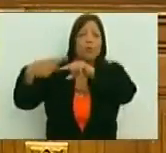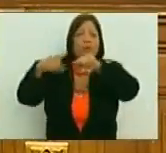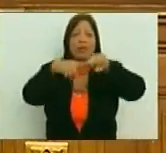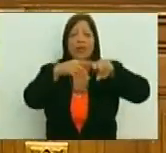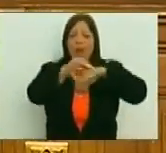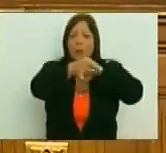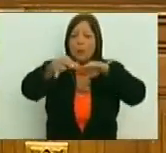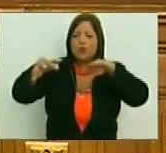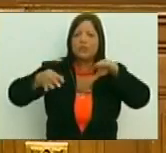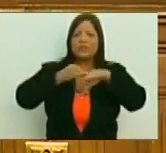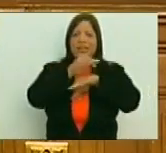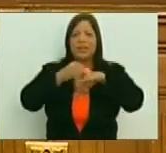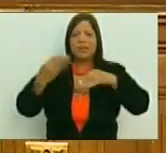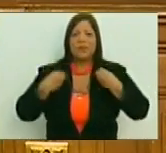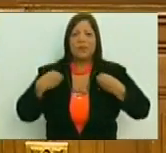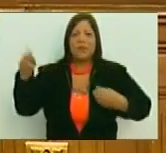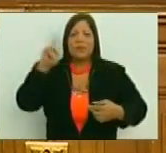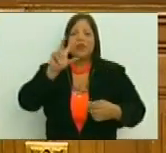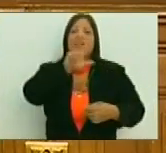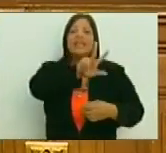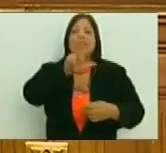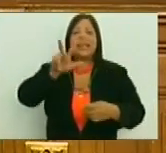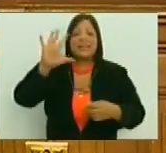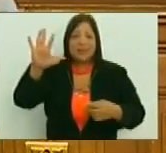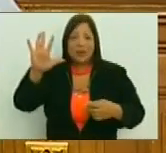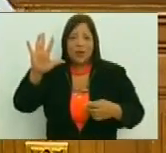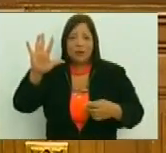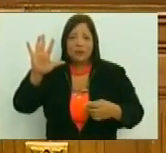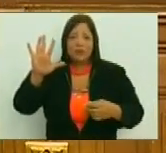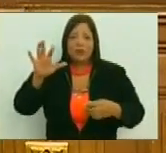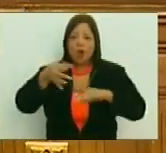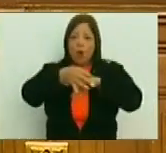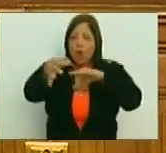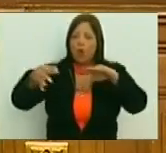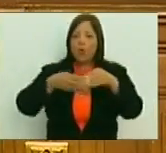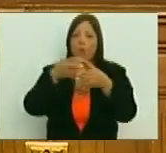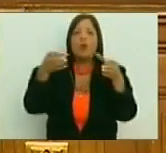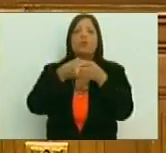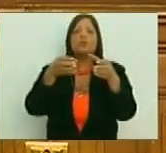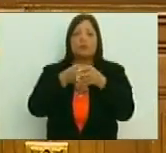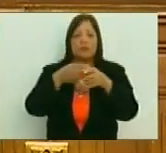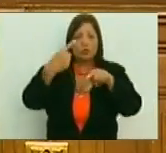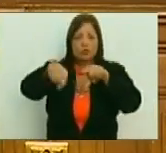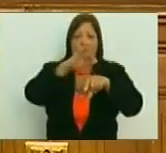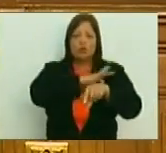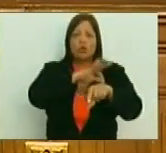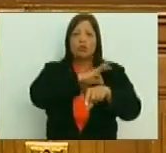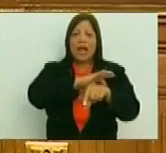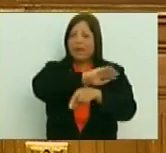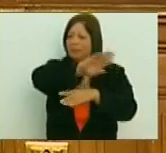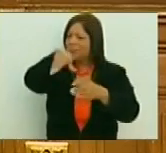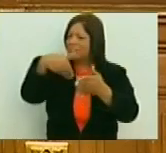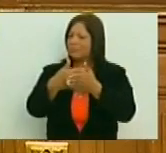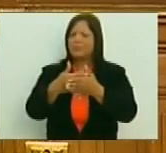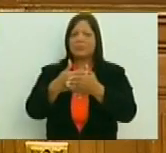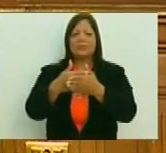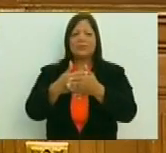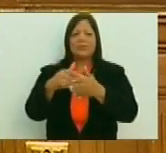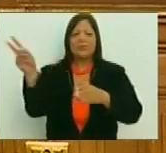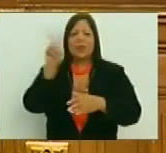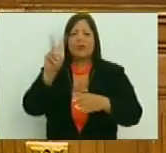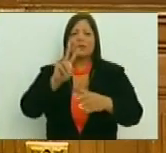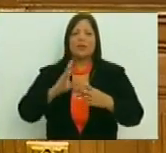municipios que componen nuestra República y de los sectores sociales que integran la gran sociedad